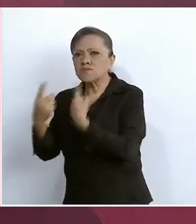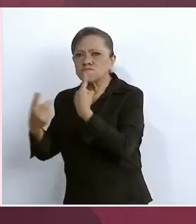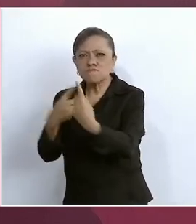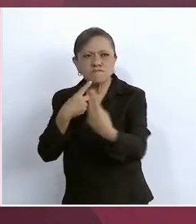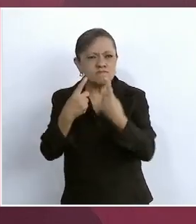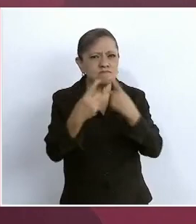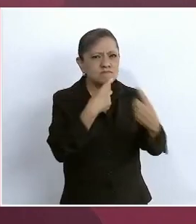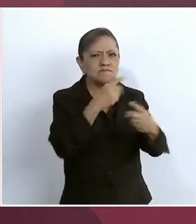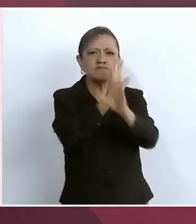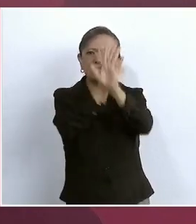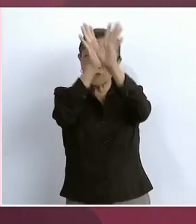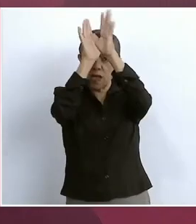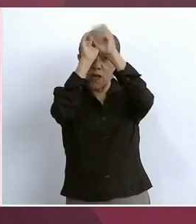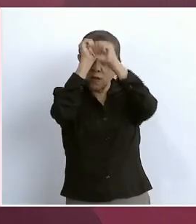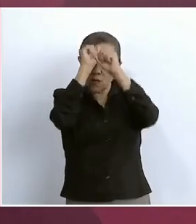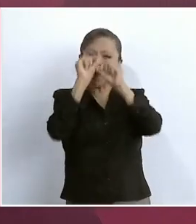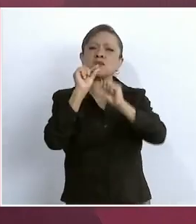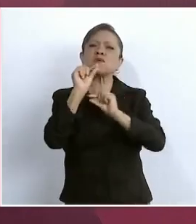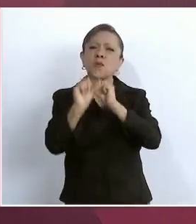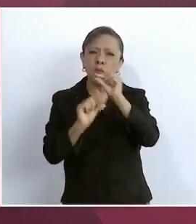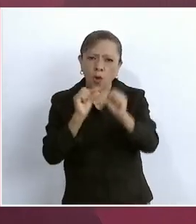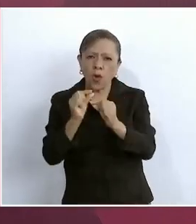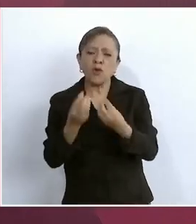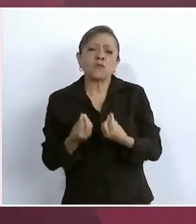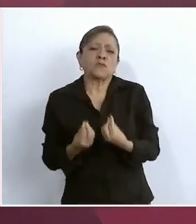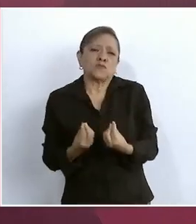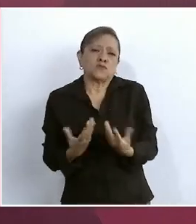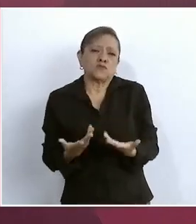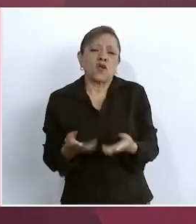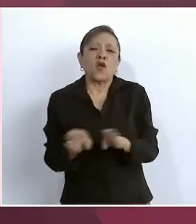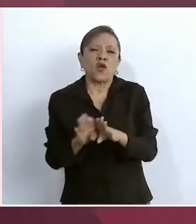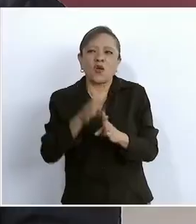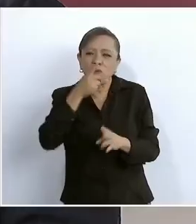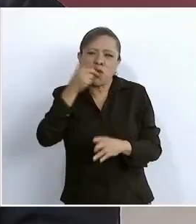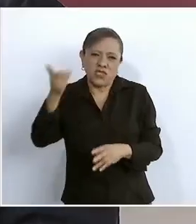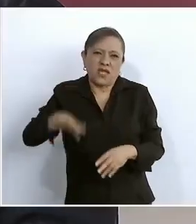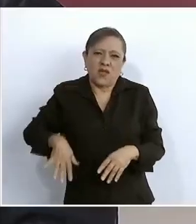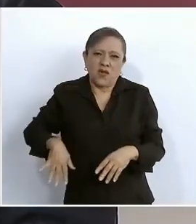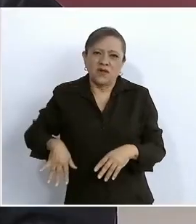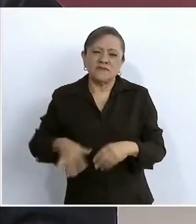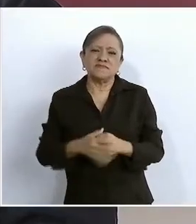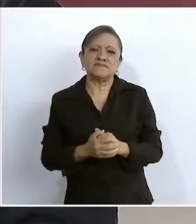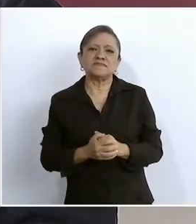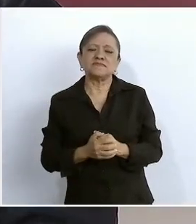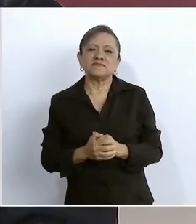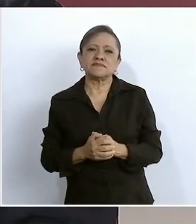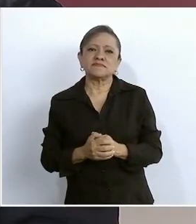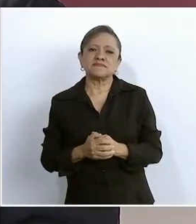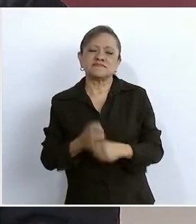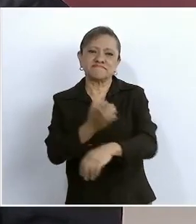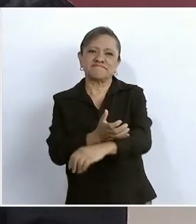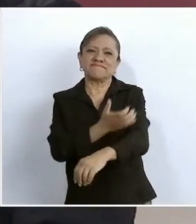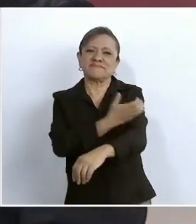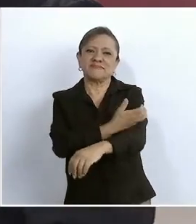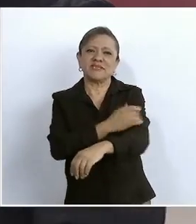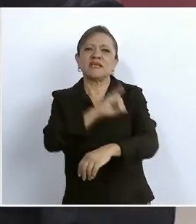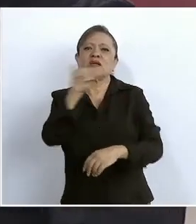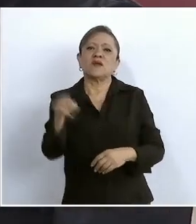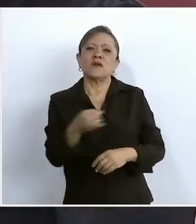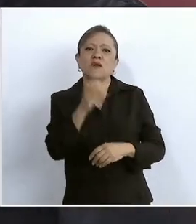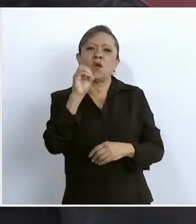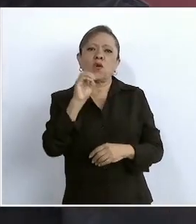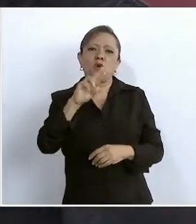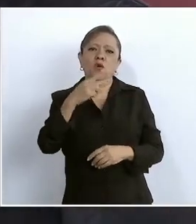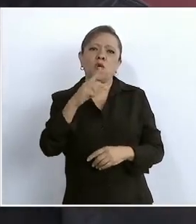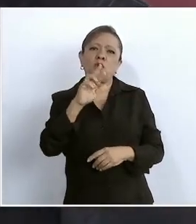un acuerdo. Se dialogó, como aquí lo mencionó el compañero Jorge Nuño,